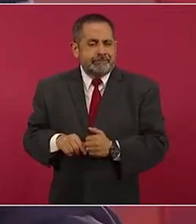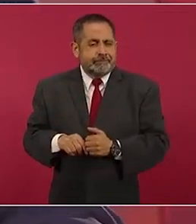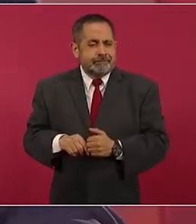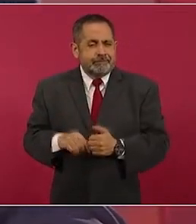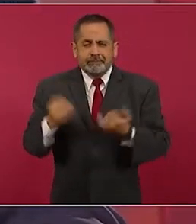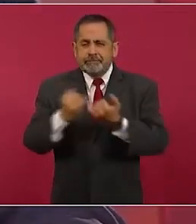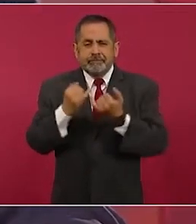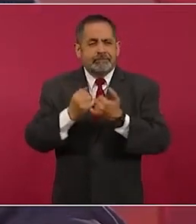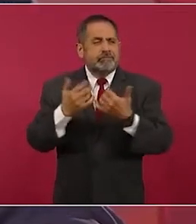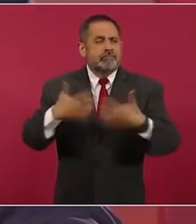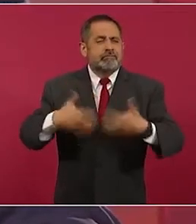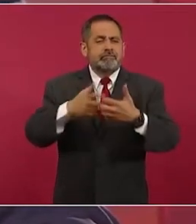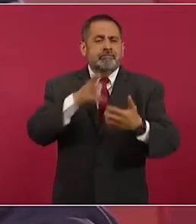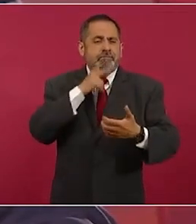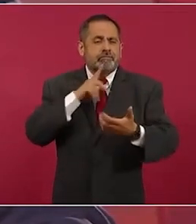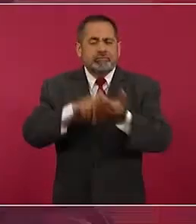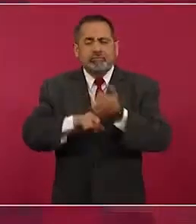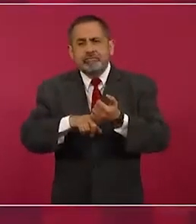como las refinerías,